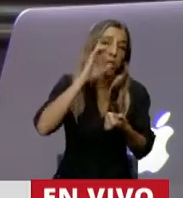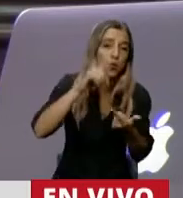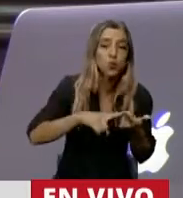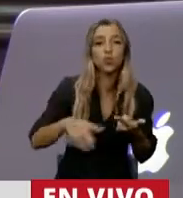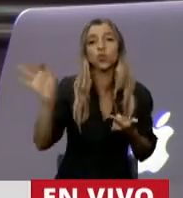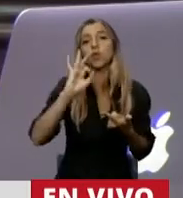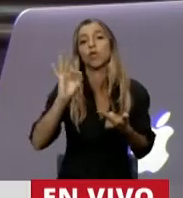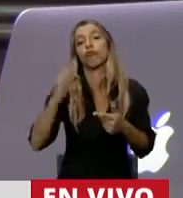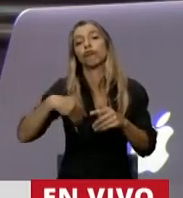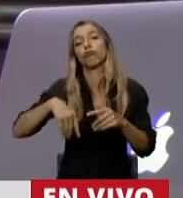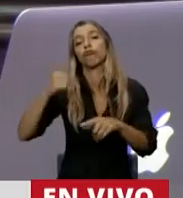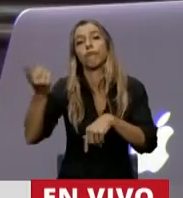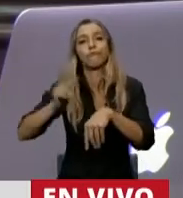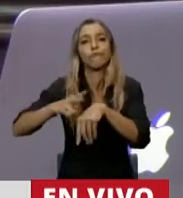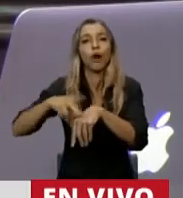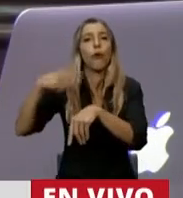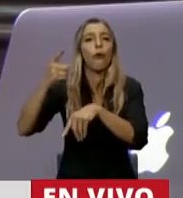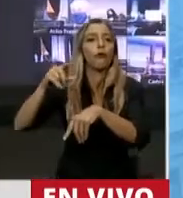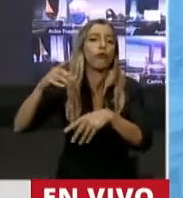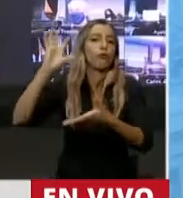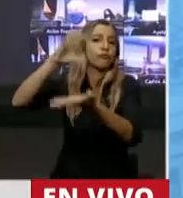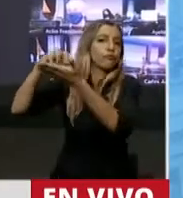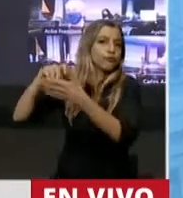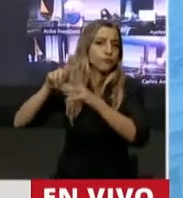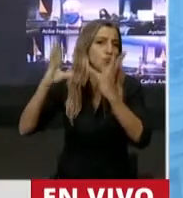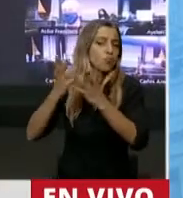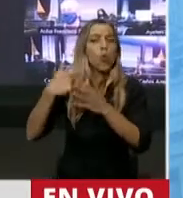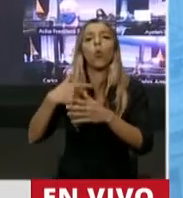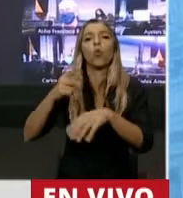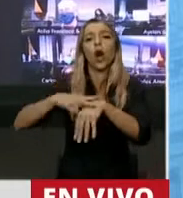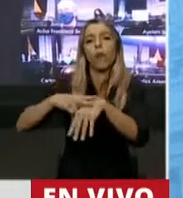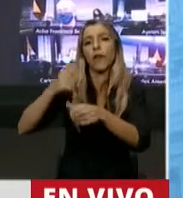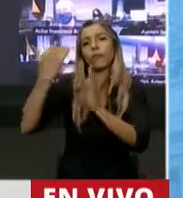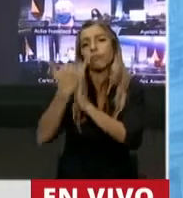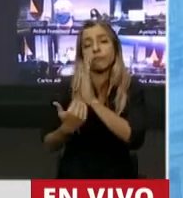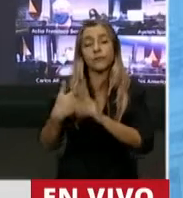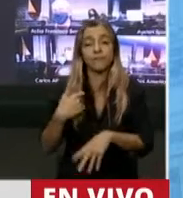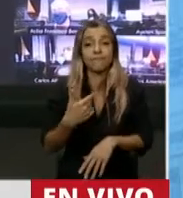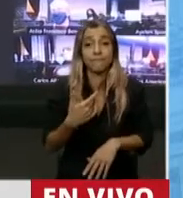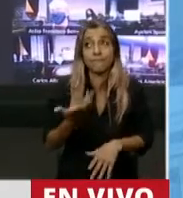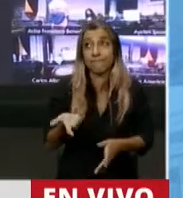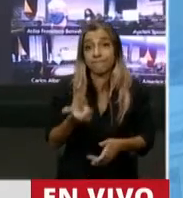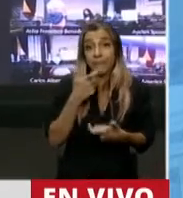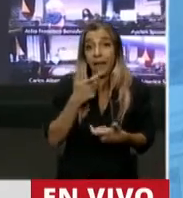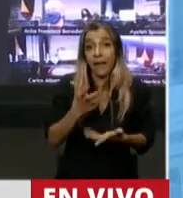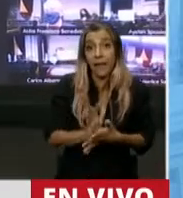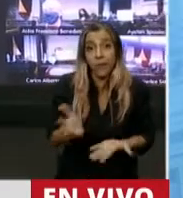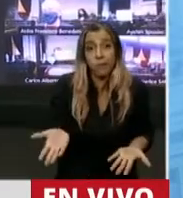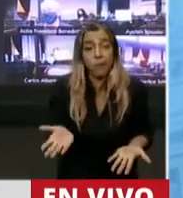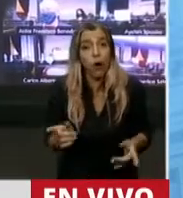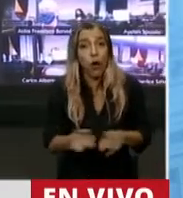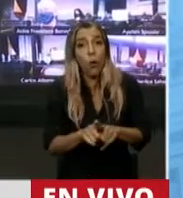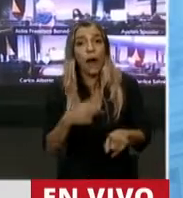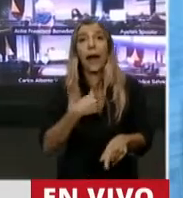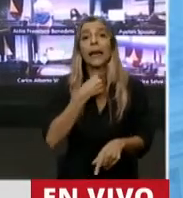recomendaciones de organismos internacionales, la verdad me resultan bastante graciosas. Es como si yo quisiera jugar al tenis como Novak